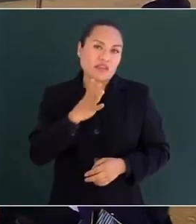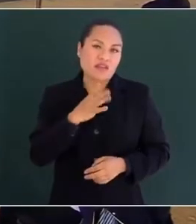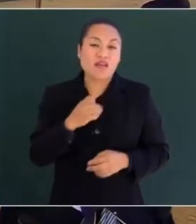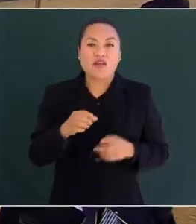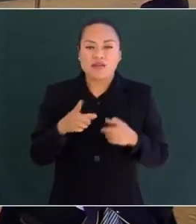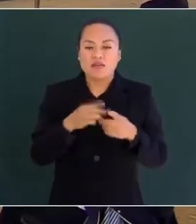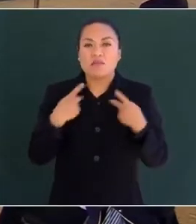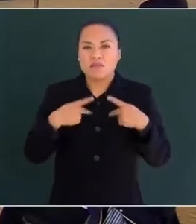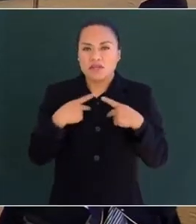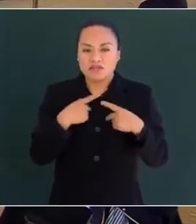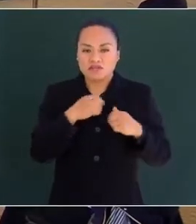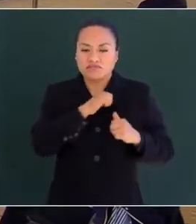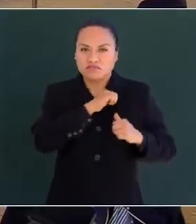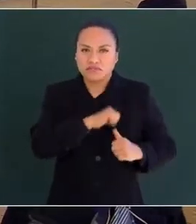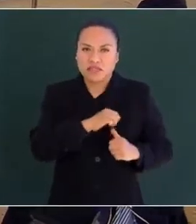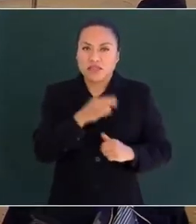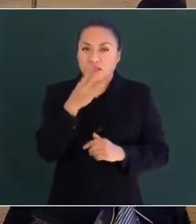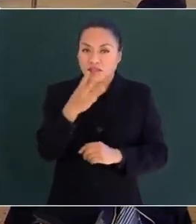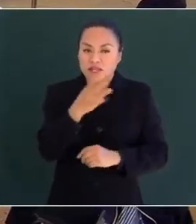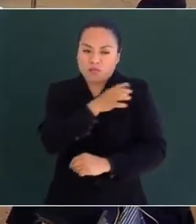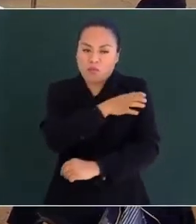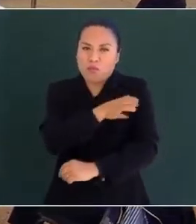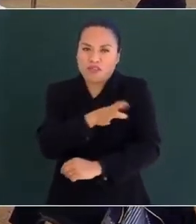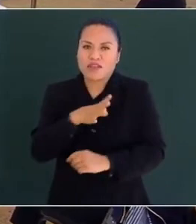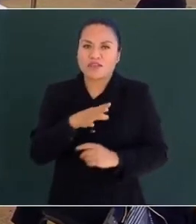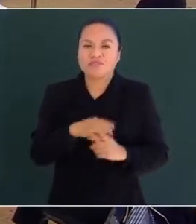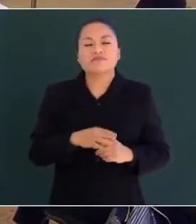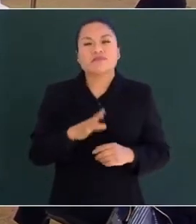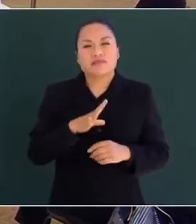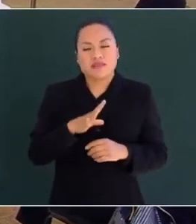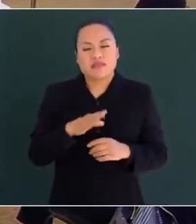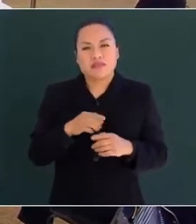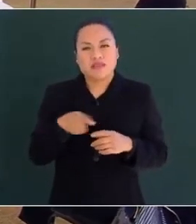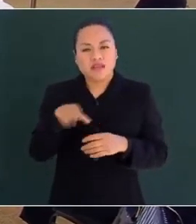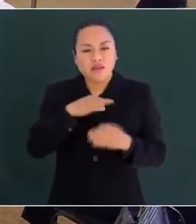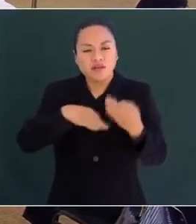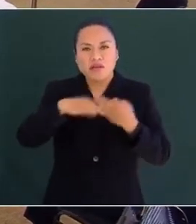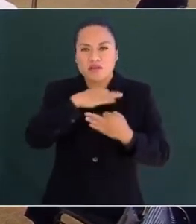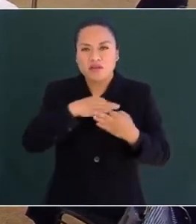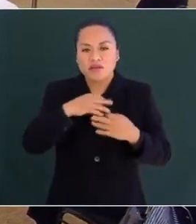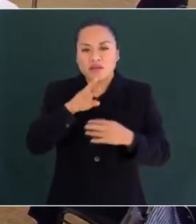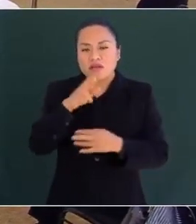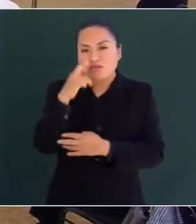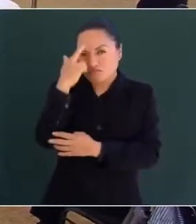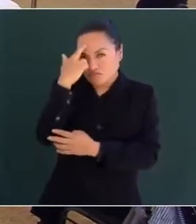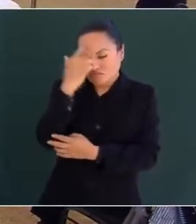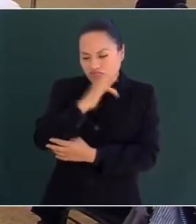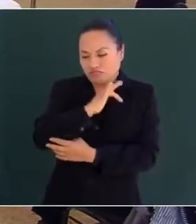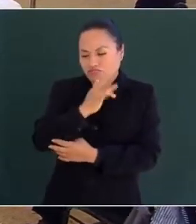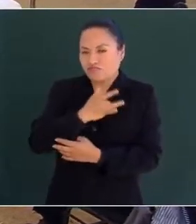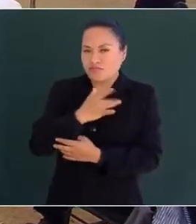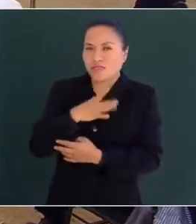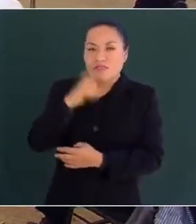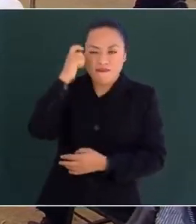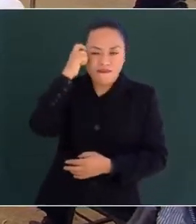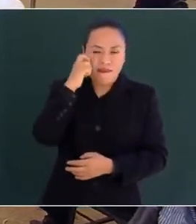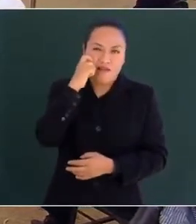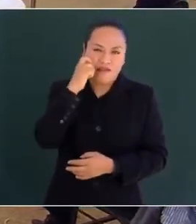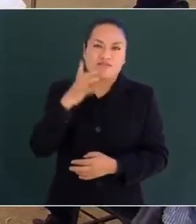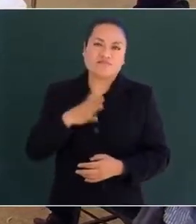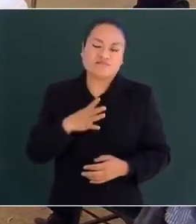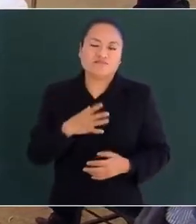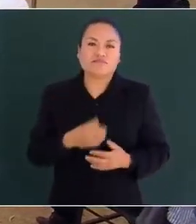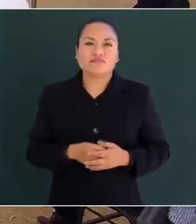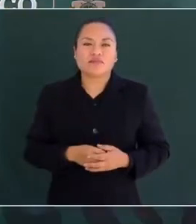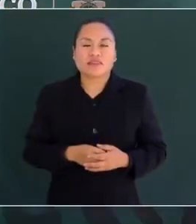presencia de los titulares de los tres poderes para honrar la memoria del presidente Vicente Guerrero Saldaña,